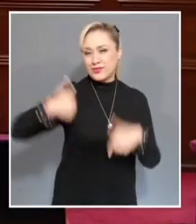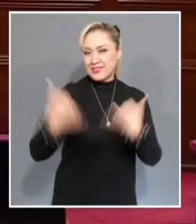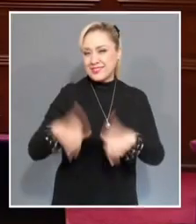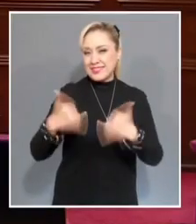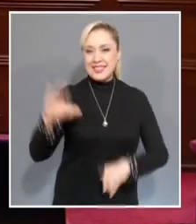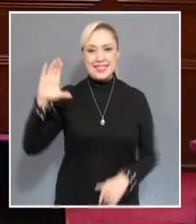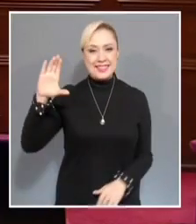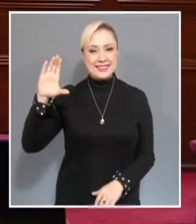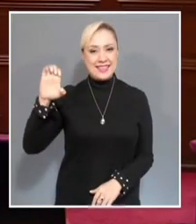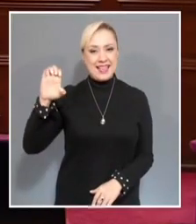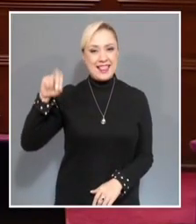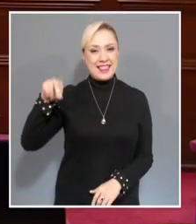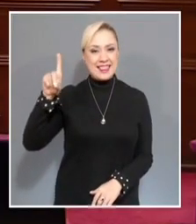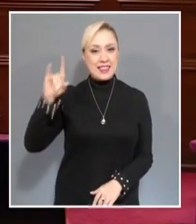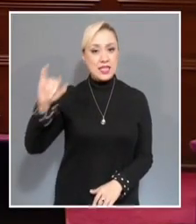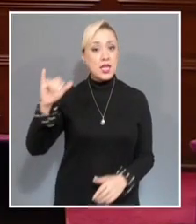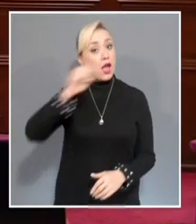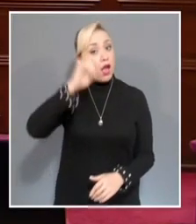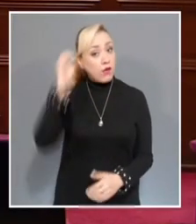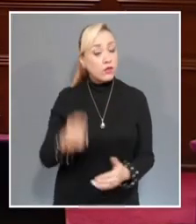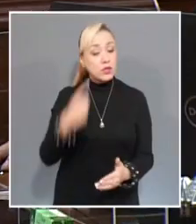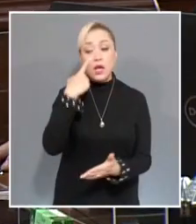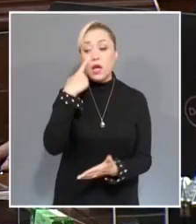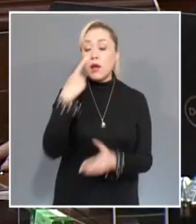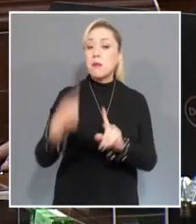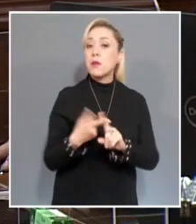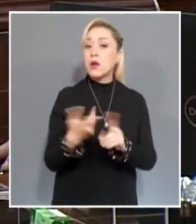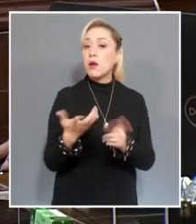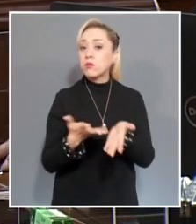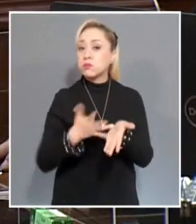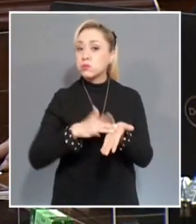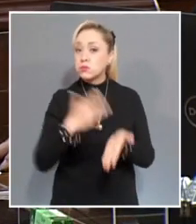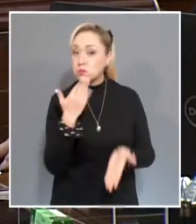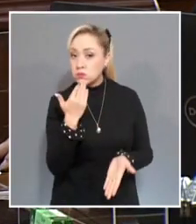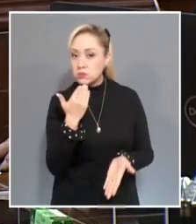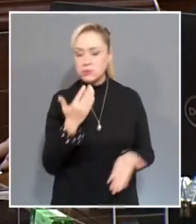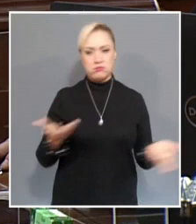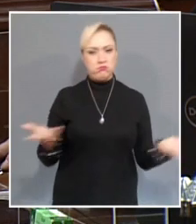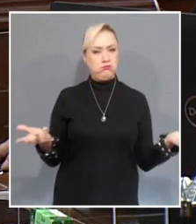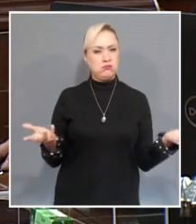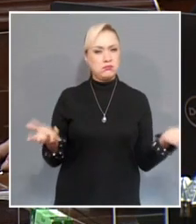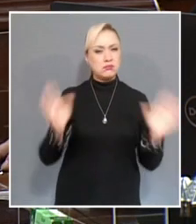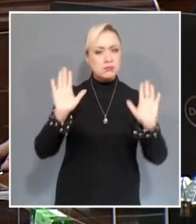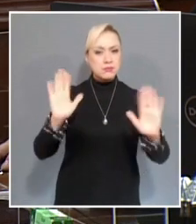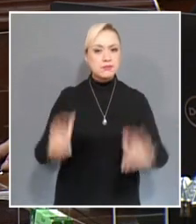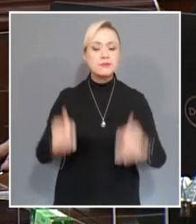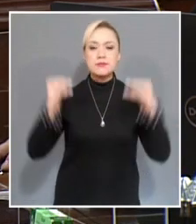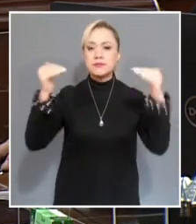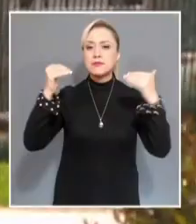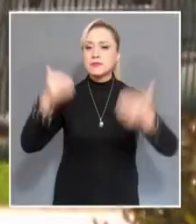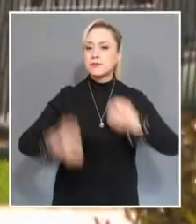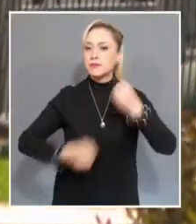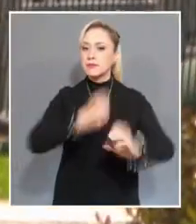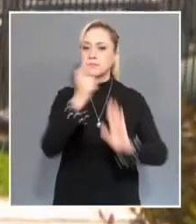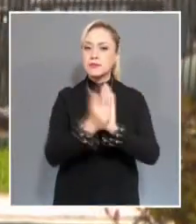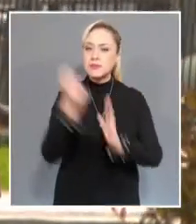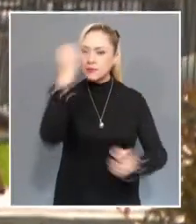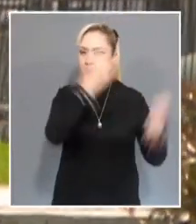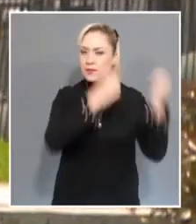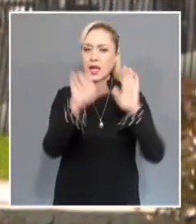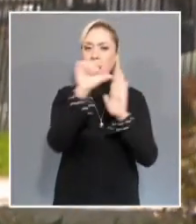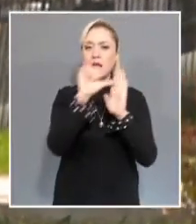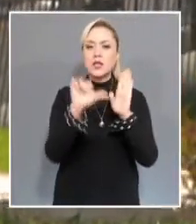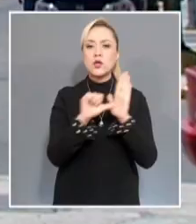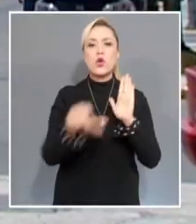El Pleno de la Suprema Corte de Justicia de la Nación analizó el artículo 11, fracción décimo primera de la Ley de